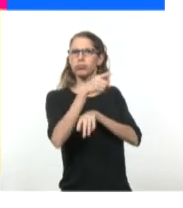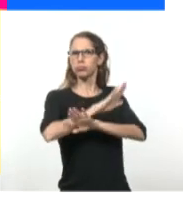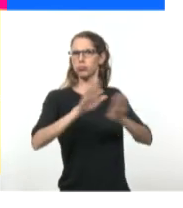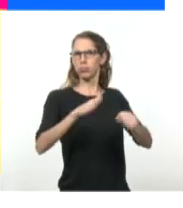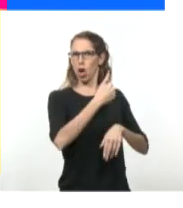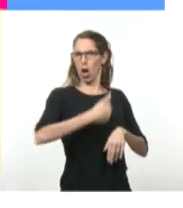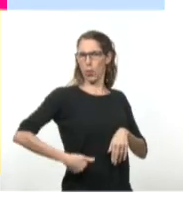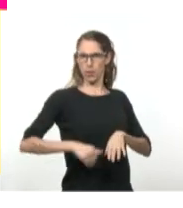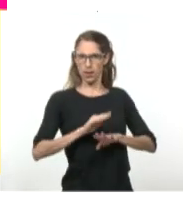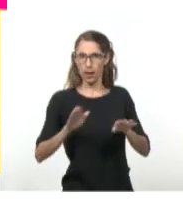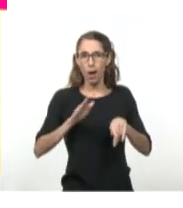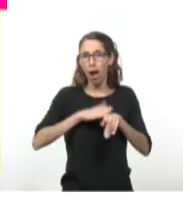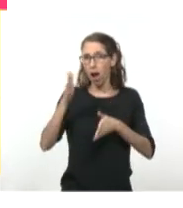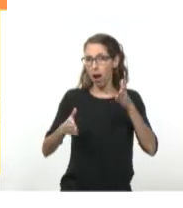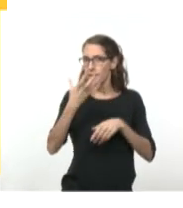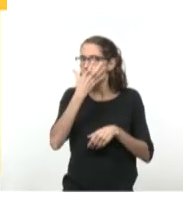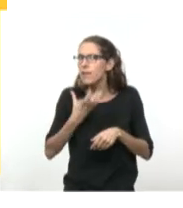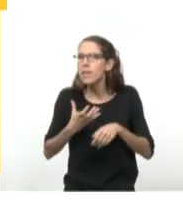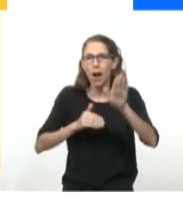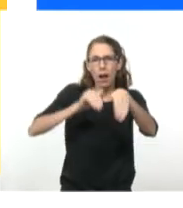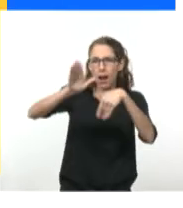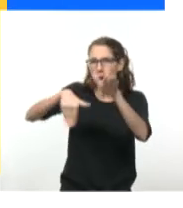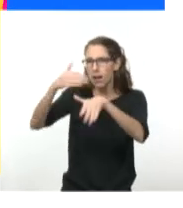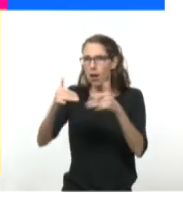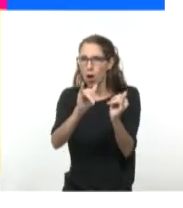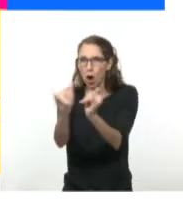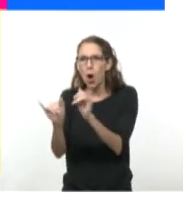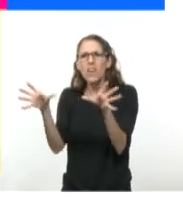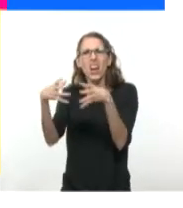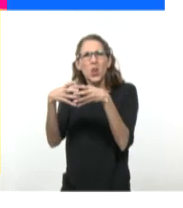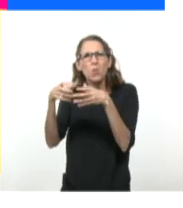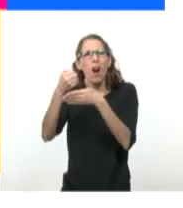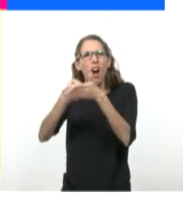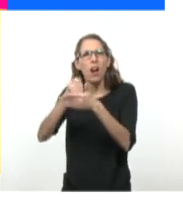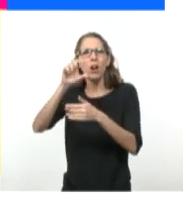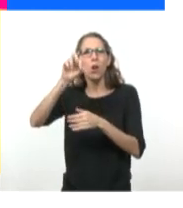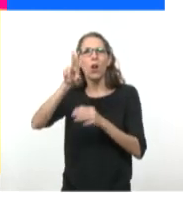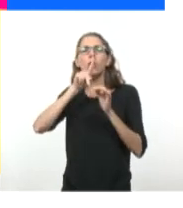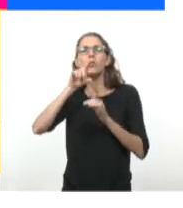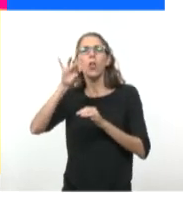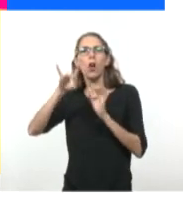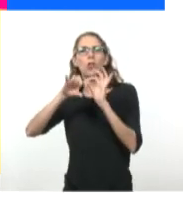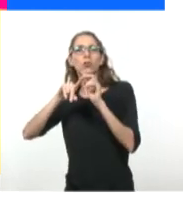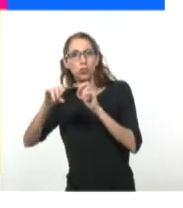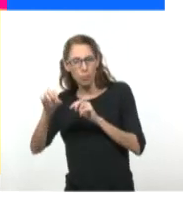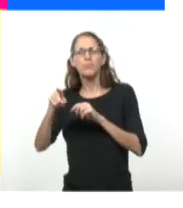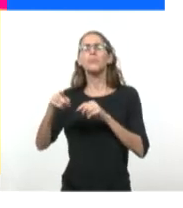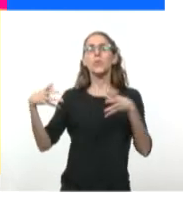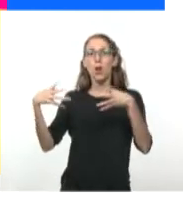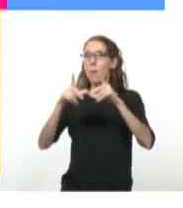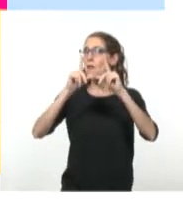contexto, Fidel Castro reúne a un grupo de jóvenes del partido ortodoxo. Y el 26 de julio, 135